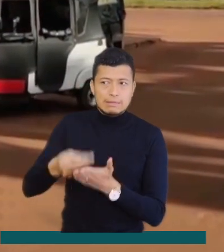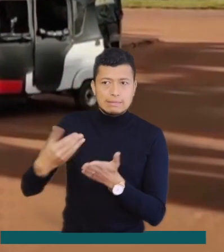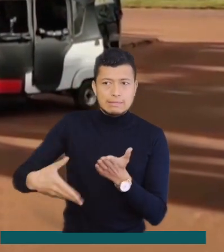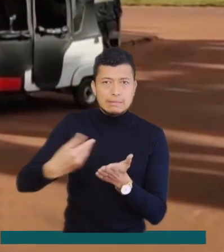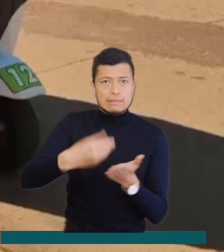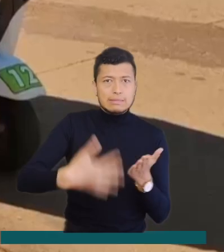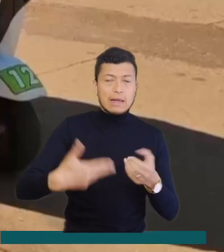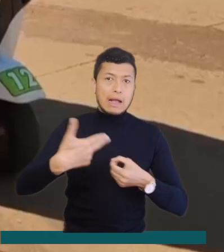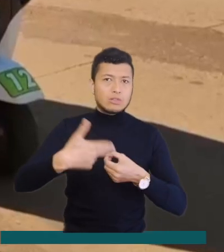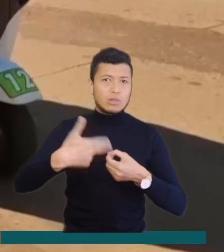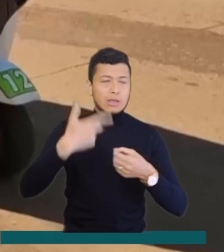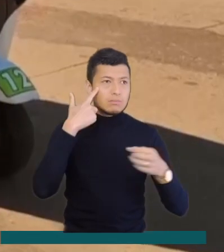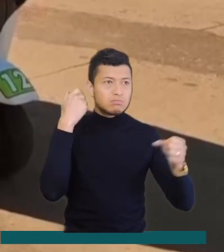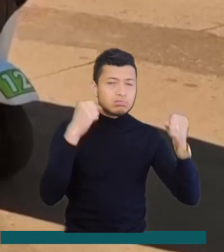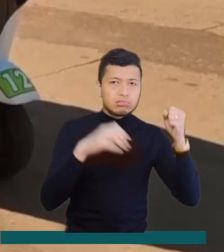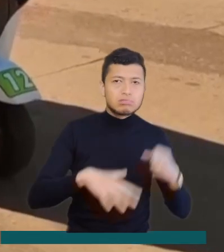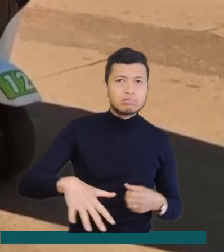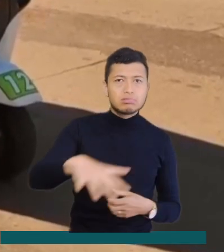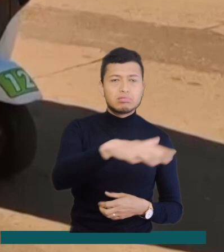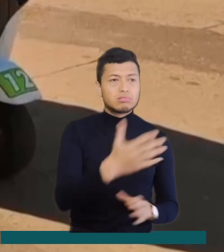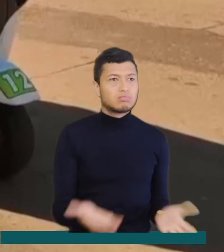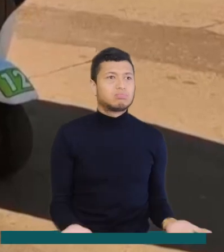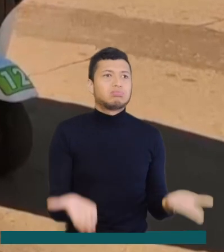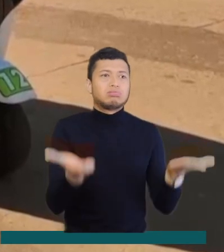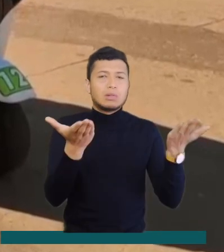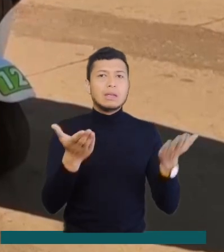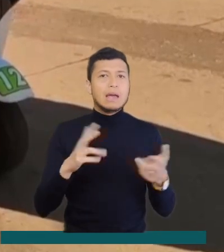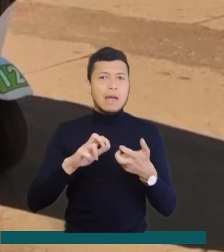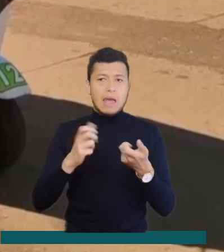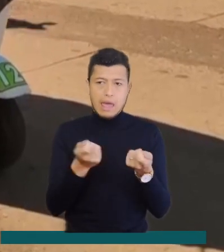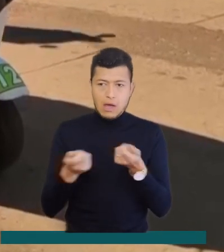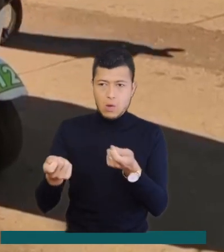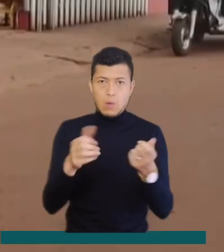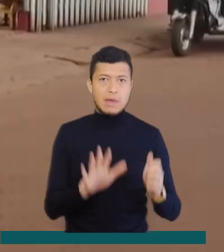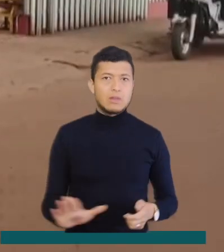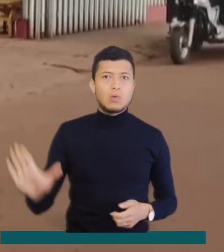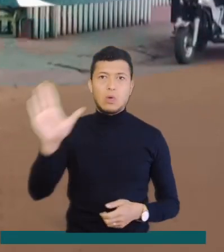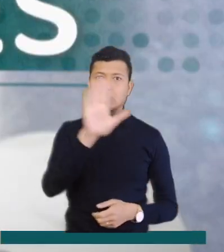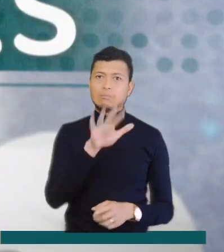Transportadores aseguran que la medida afectaría la economía de toda la región.